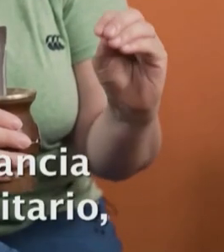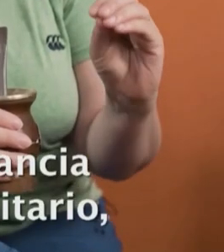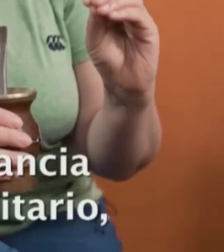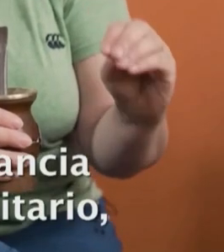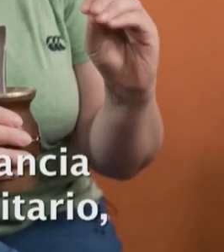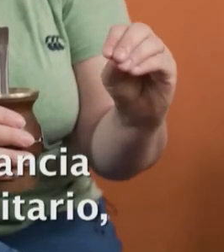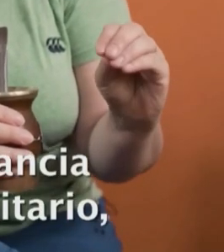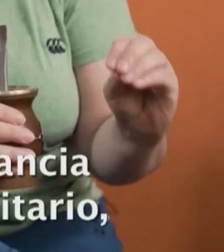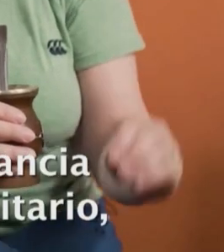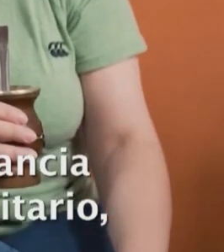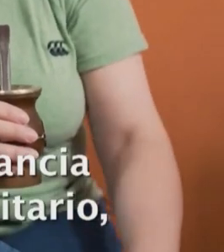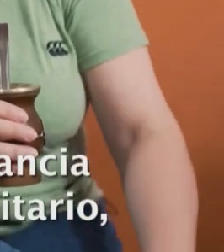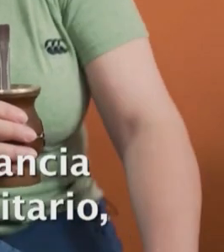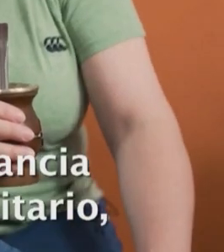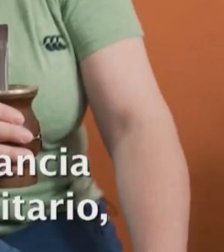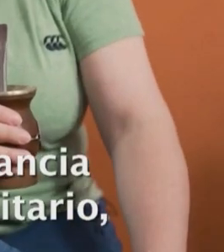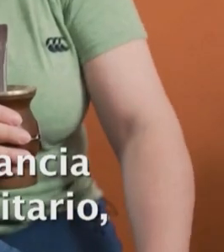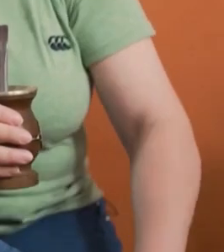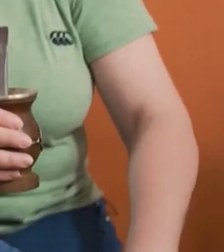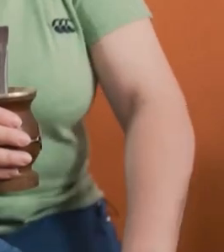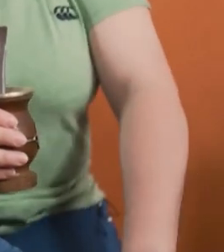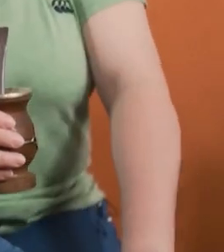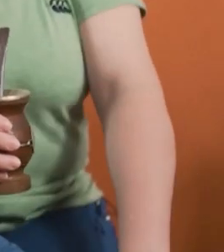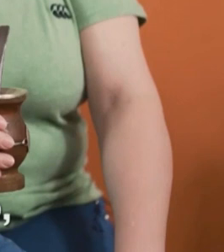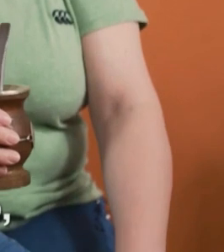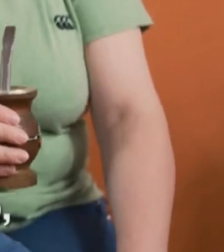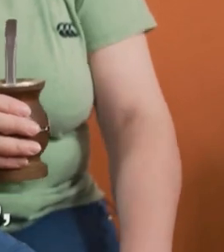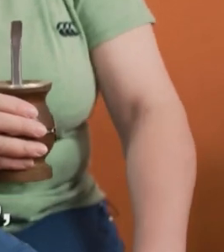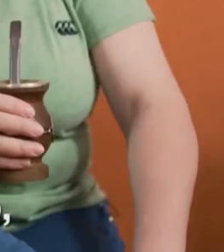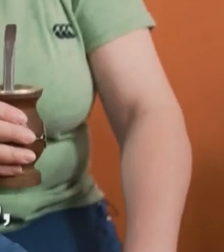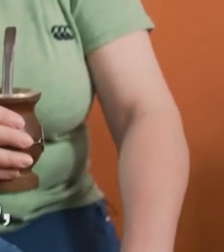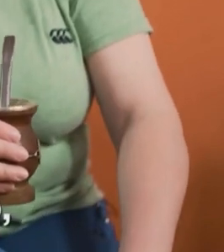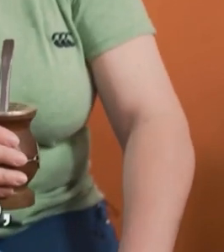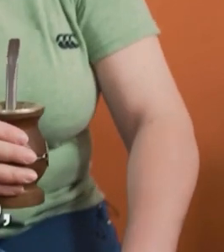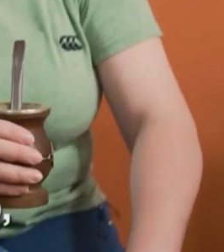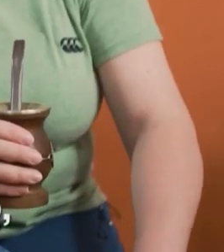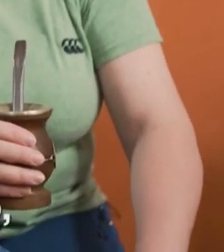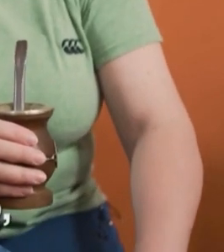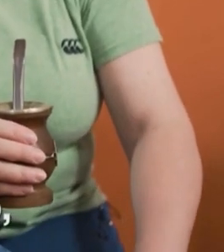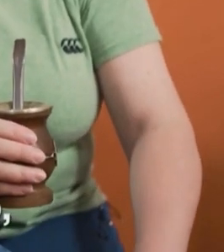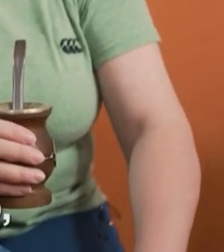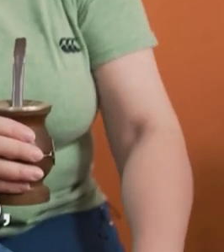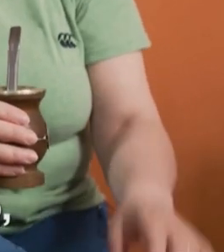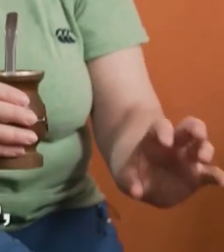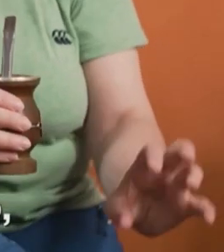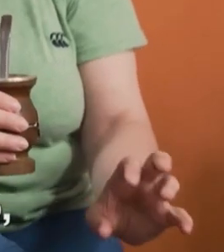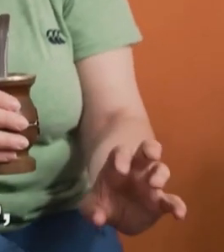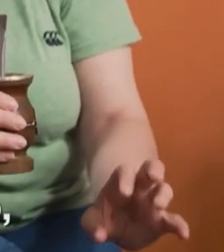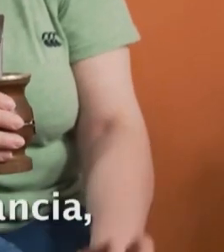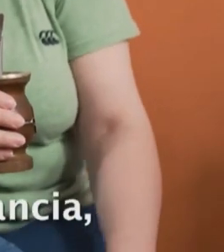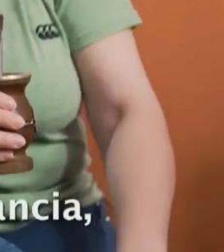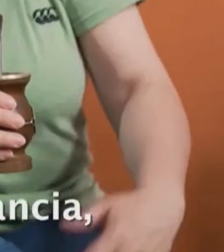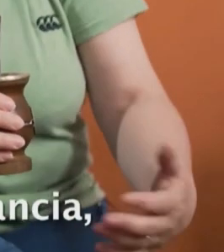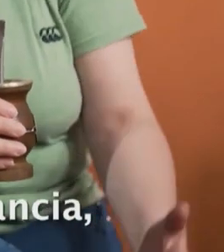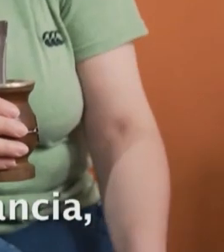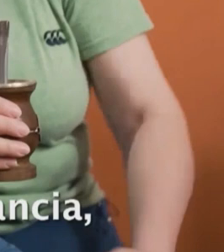con la militancia de la ley de matrimonio igualitario fue raro porque en ese momento,